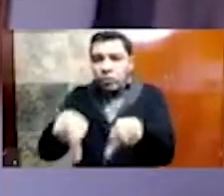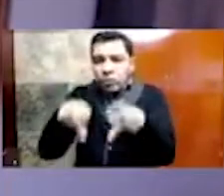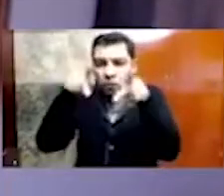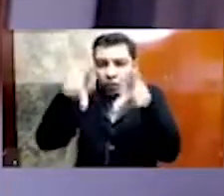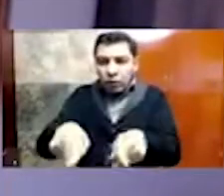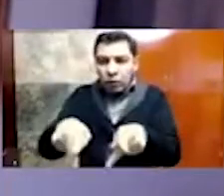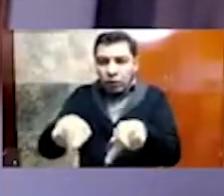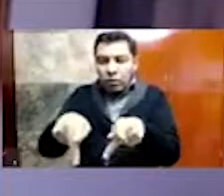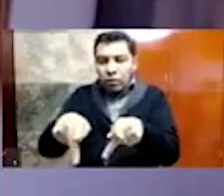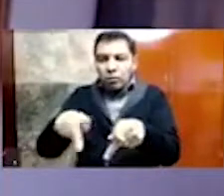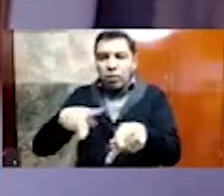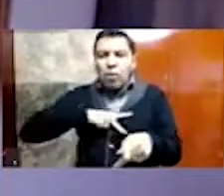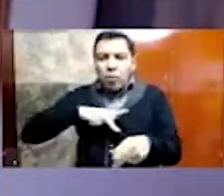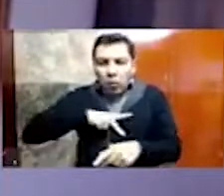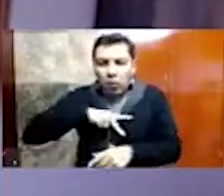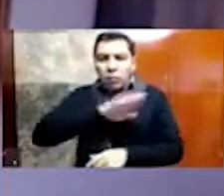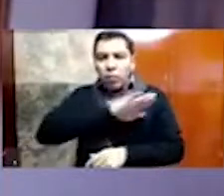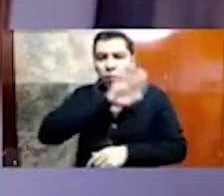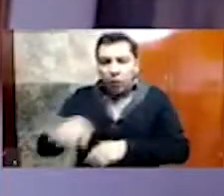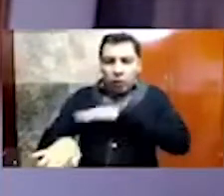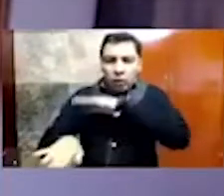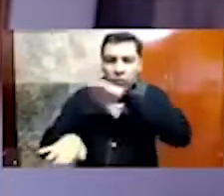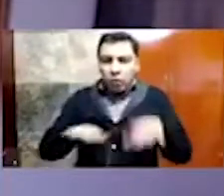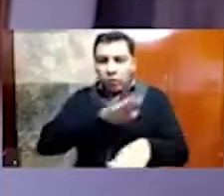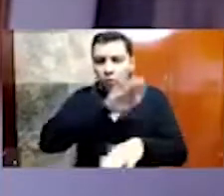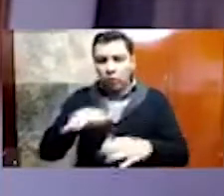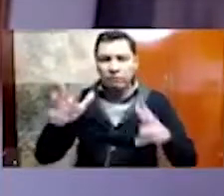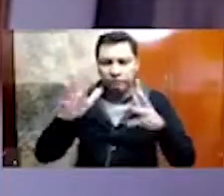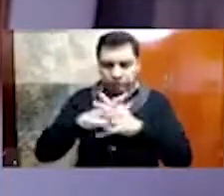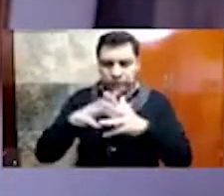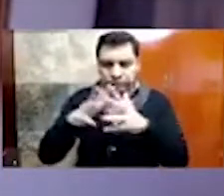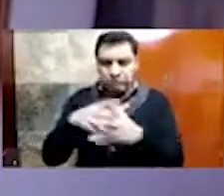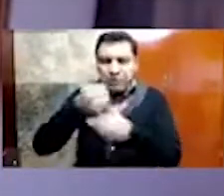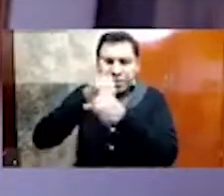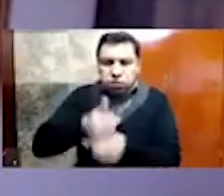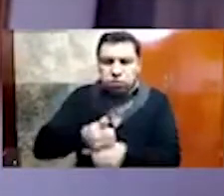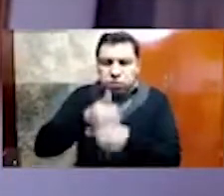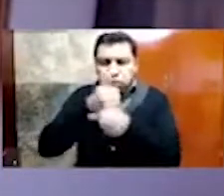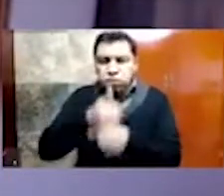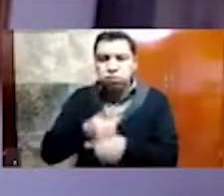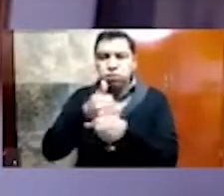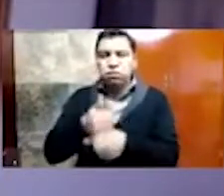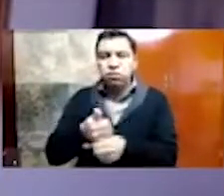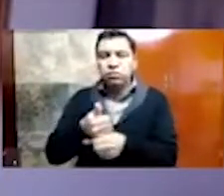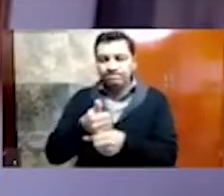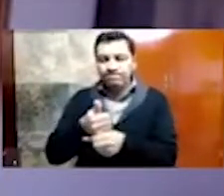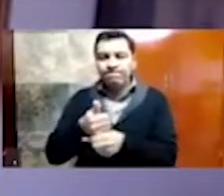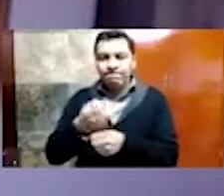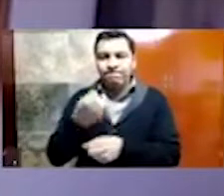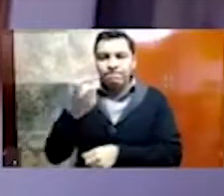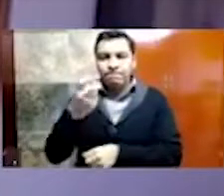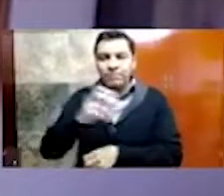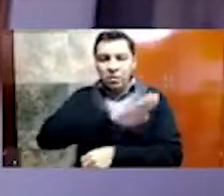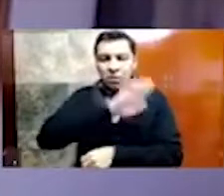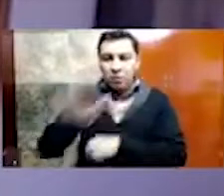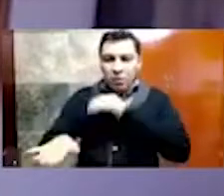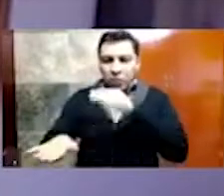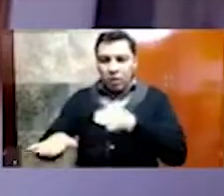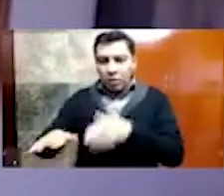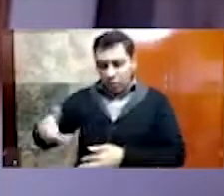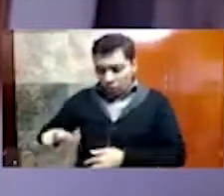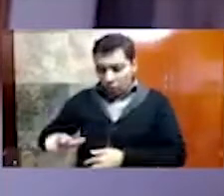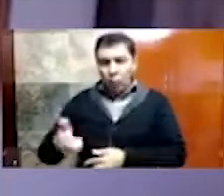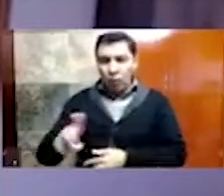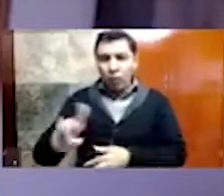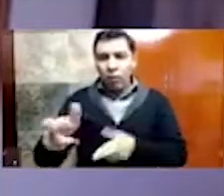muertos, enterrados los unos por los otros, vivos muertos, vivos en muerte. Los lagos que devoran y